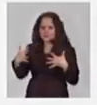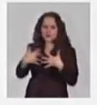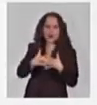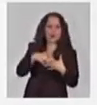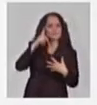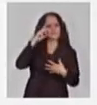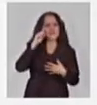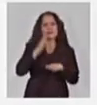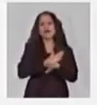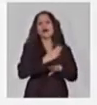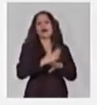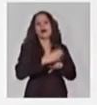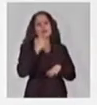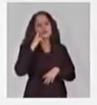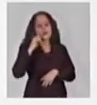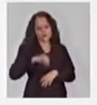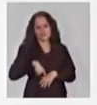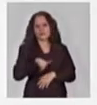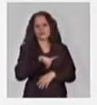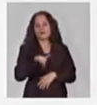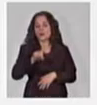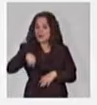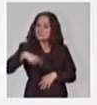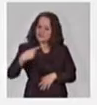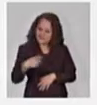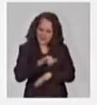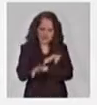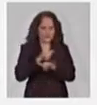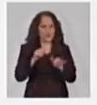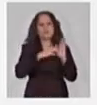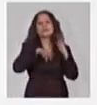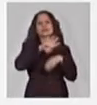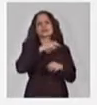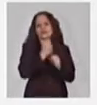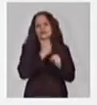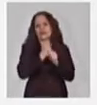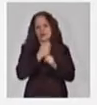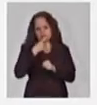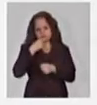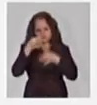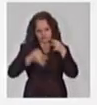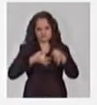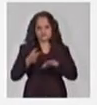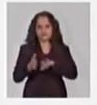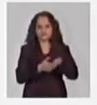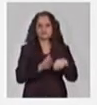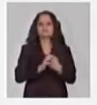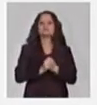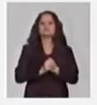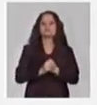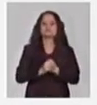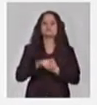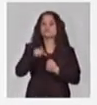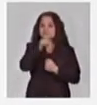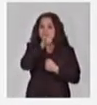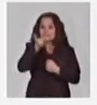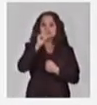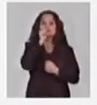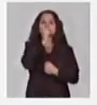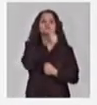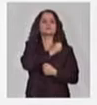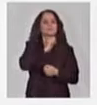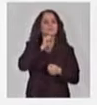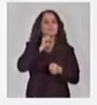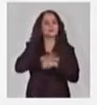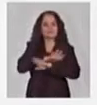corres un mes y vas ganando un mes, mañana la Ministra de Trabajo explicará que tenemos. Entonces, el 17 de diciembre empieza el inicio de